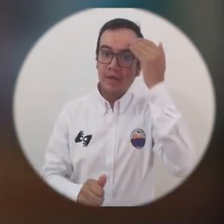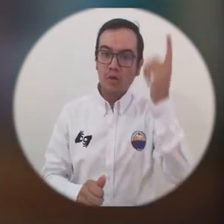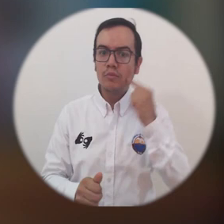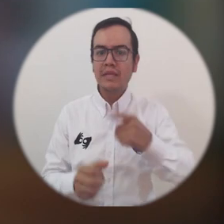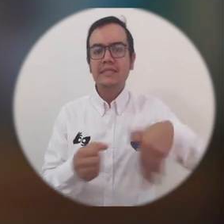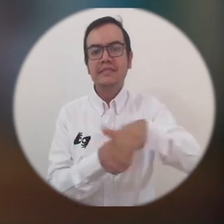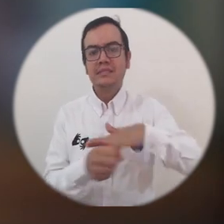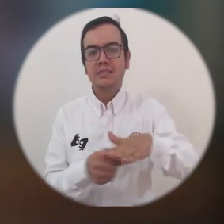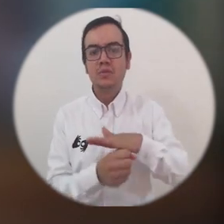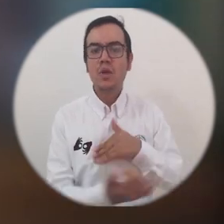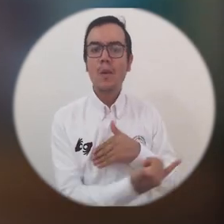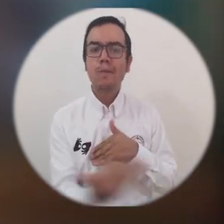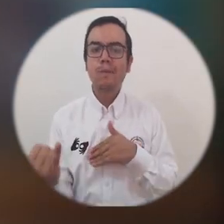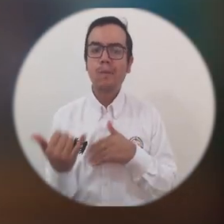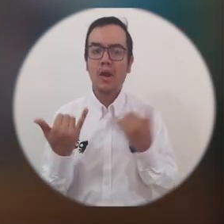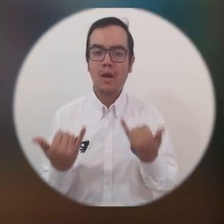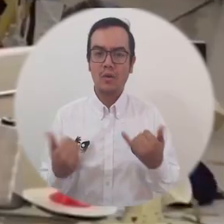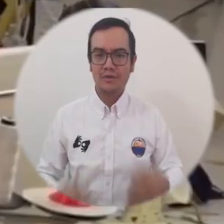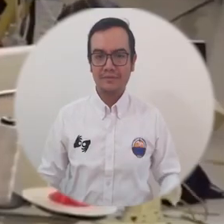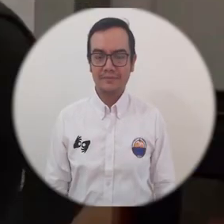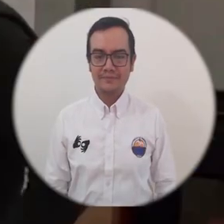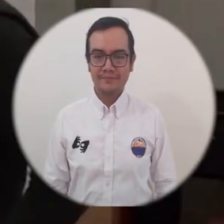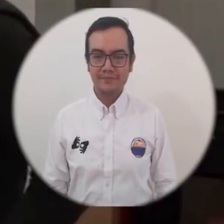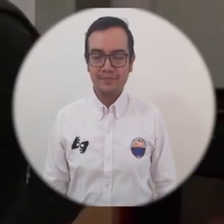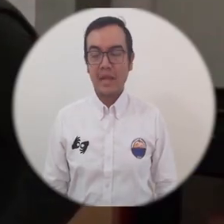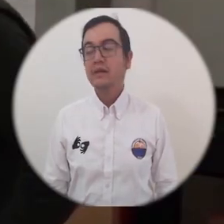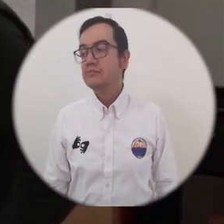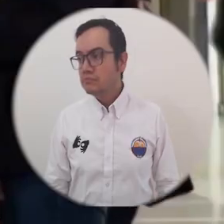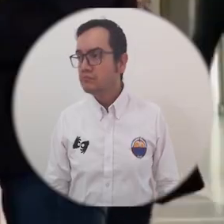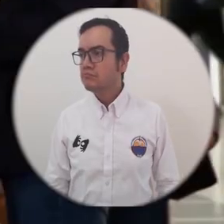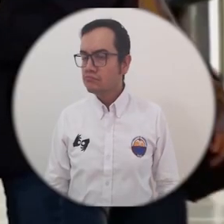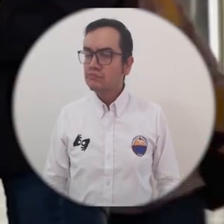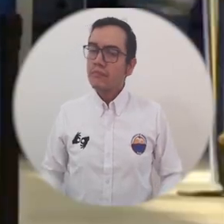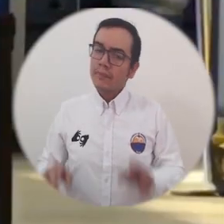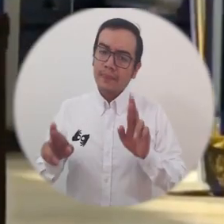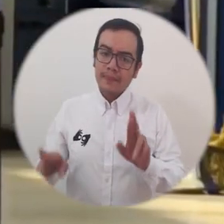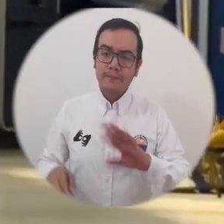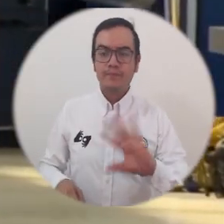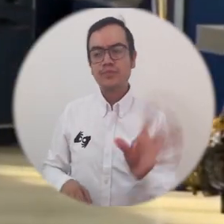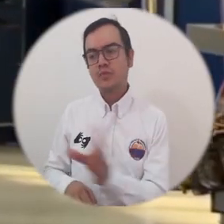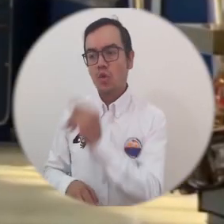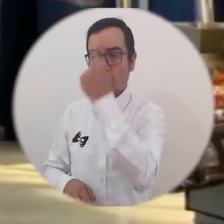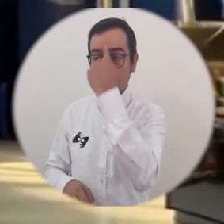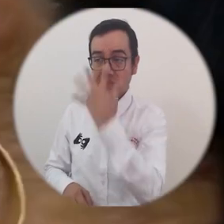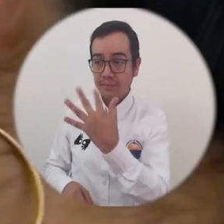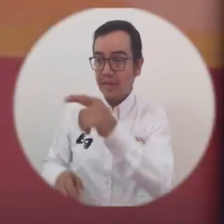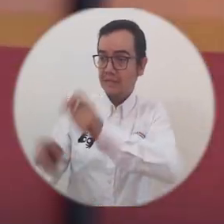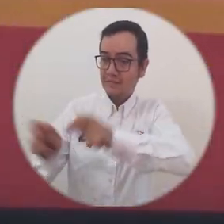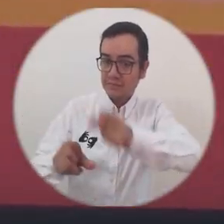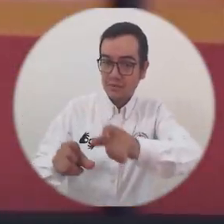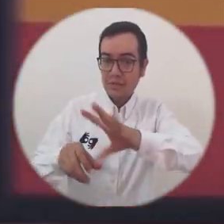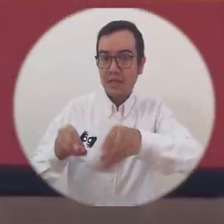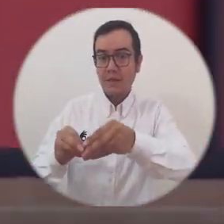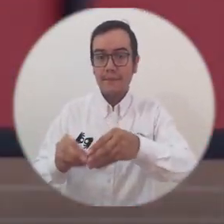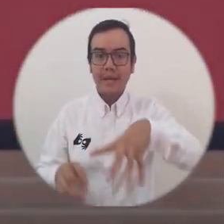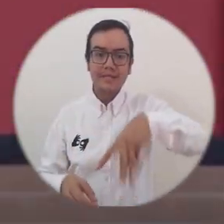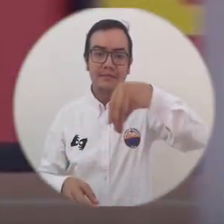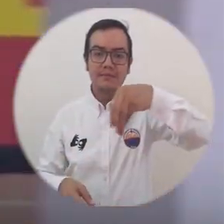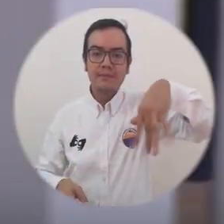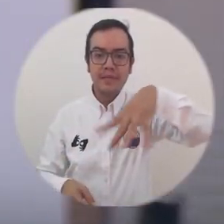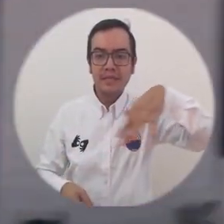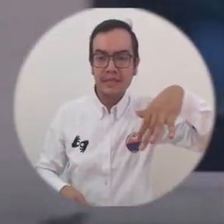la situación en la cual nos encontramos actualmente buscaremos que toda la comunidad samaria y todo el magdalena